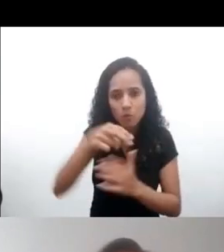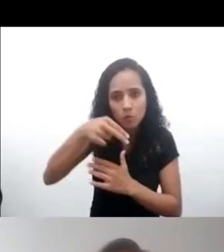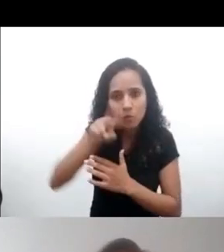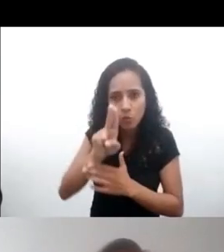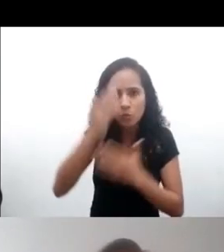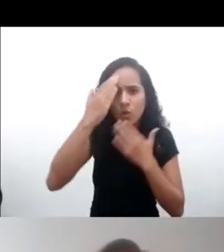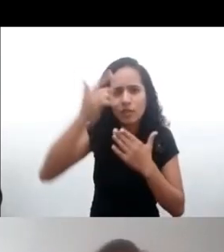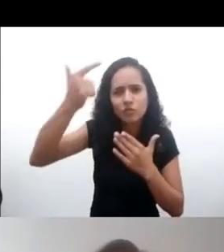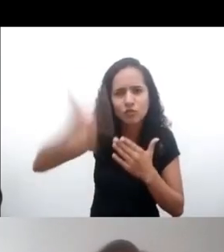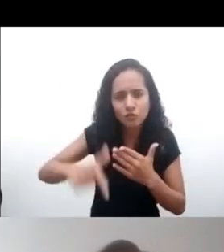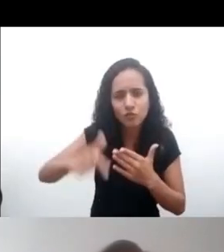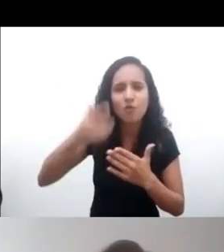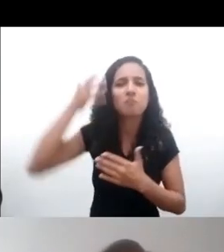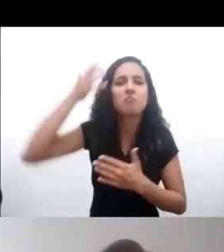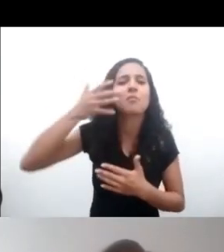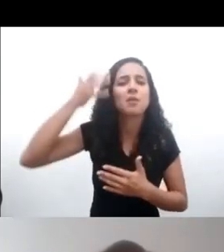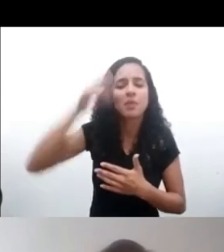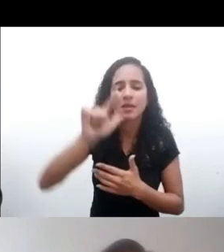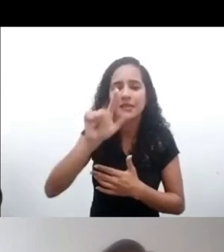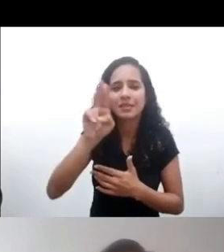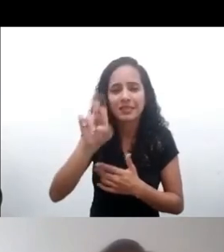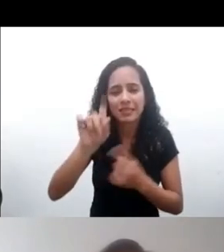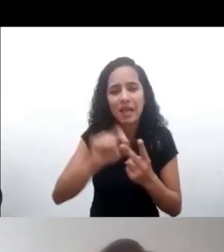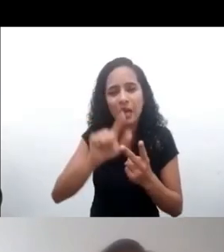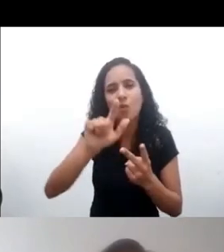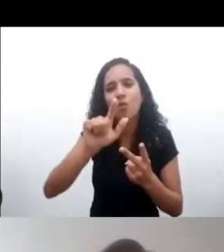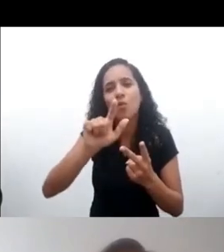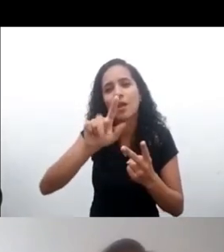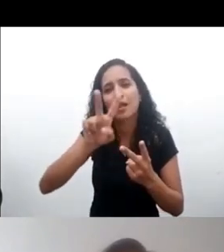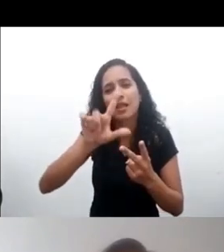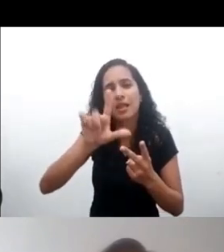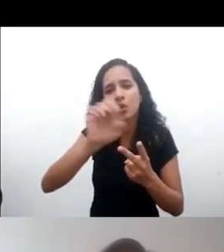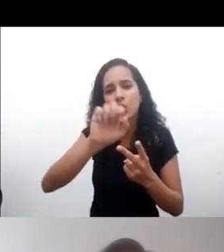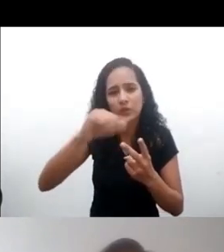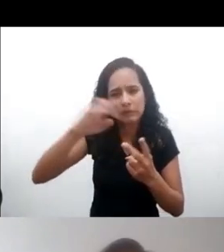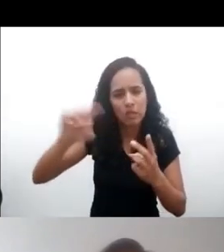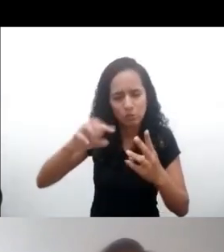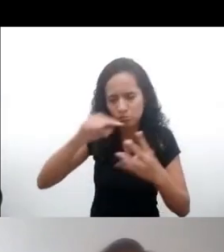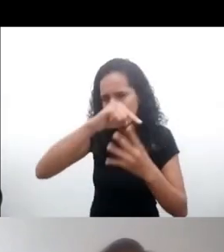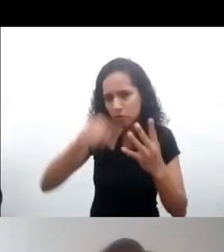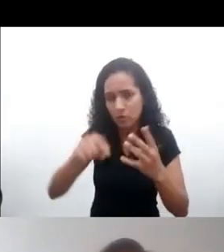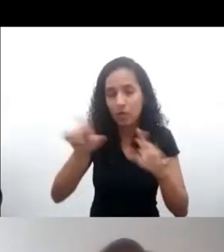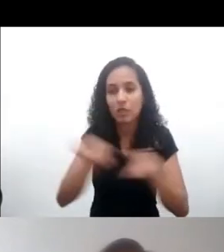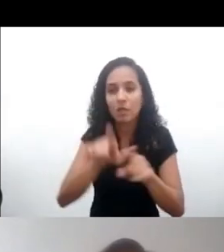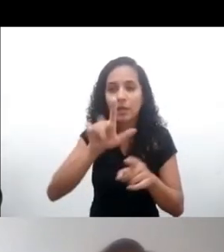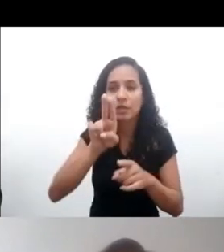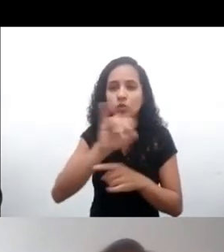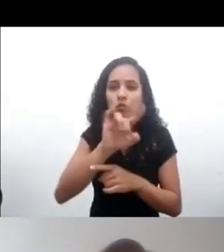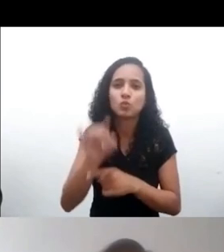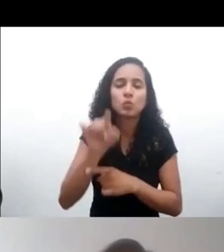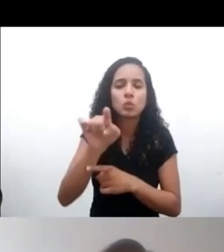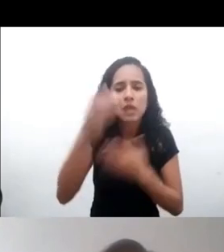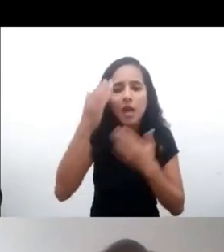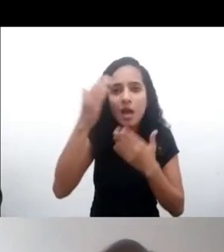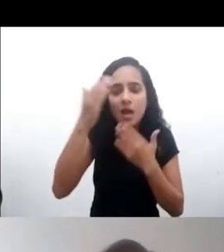vez más quisiera agradecer a los ponentes Laura, Valeria, Lionel, agradecemos a Luis Pederneras que de